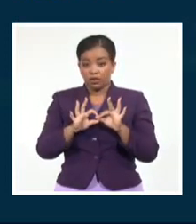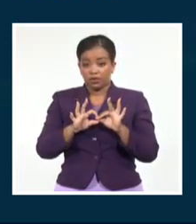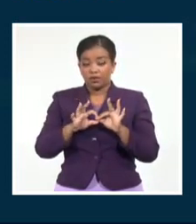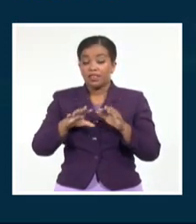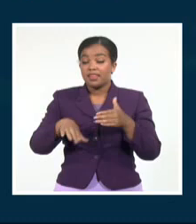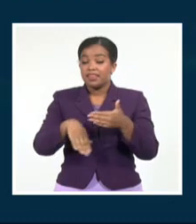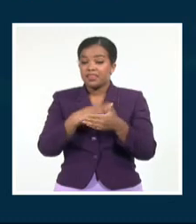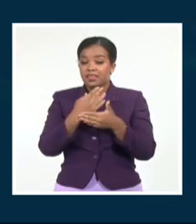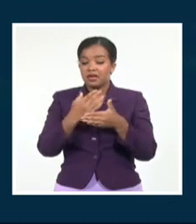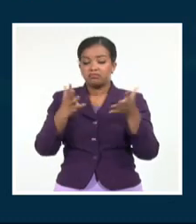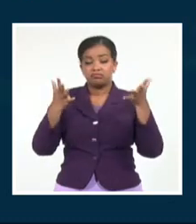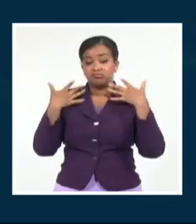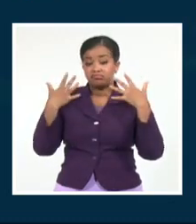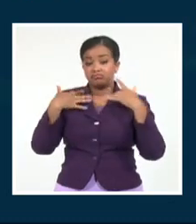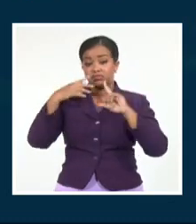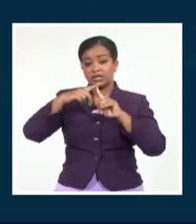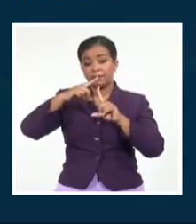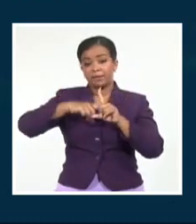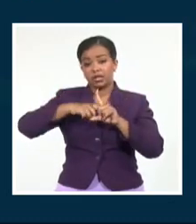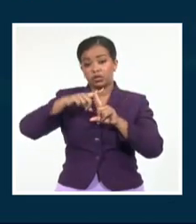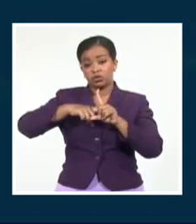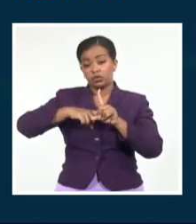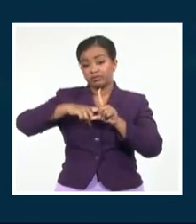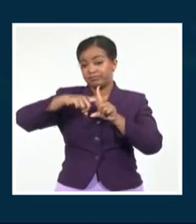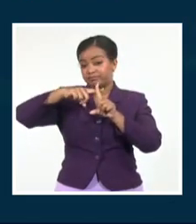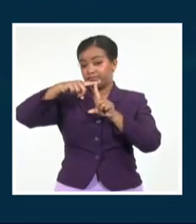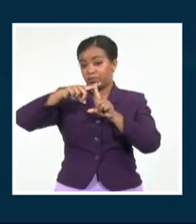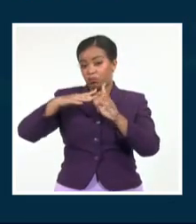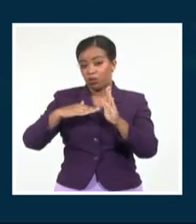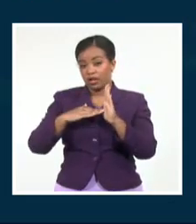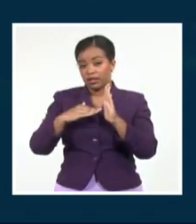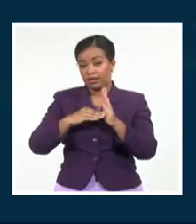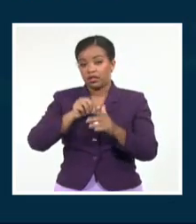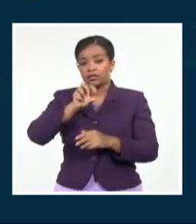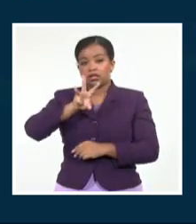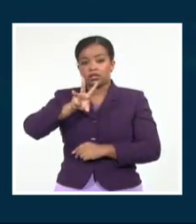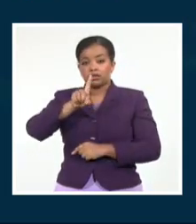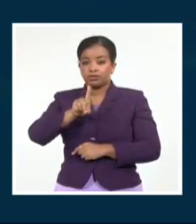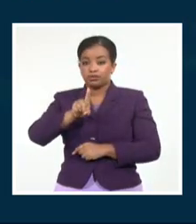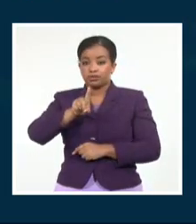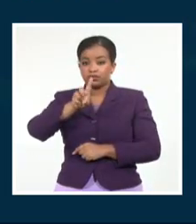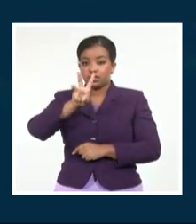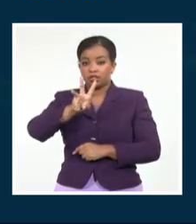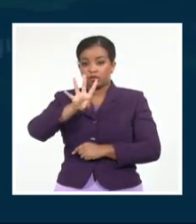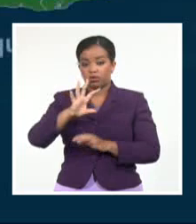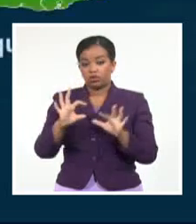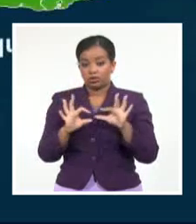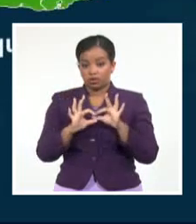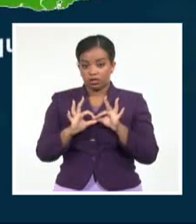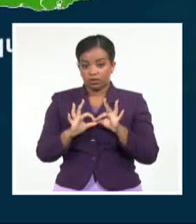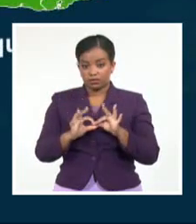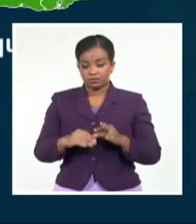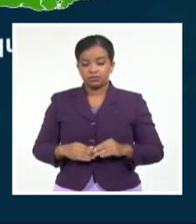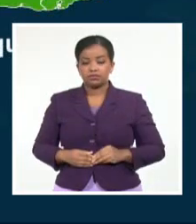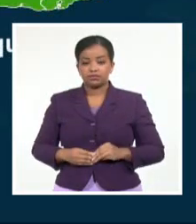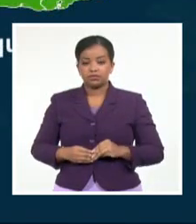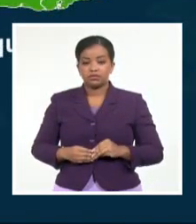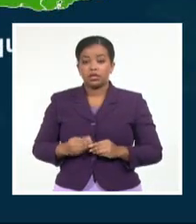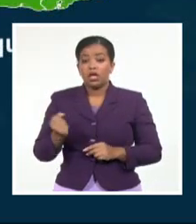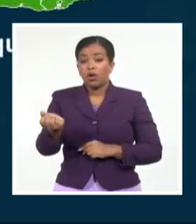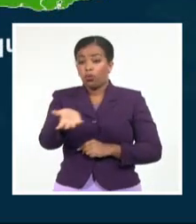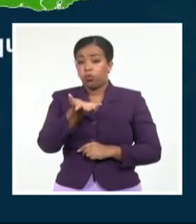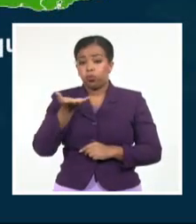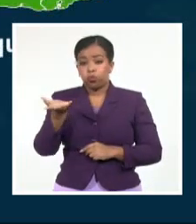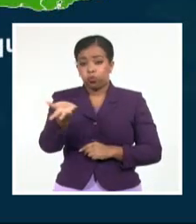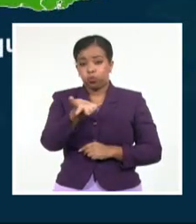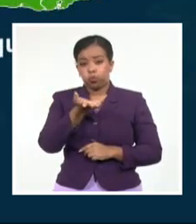cálido con temperaturas máximas en la tarde que alcanzarán valores entre 31 y 34 grados Celsius. Los vientos serán variables